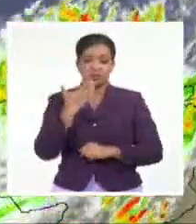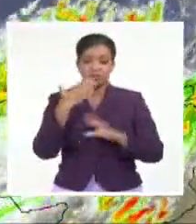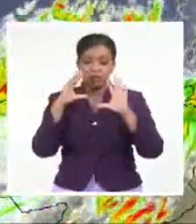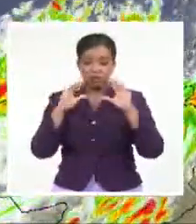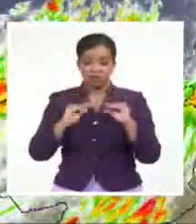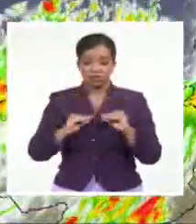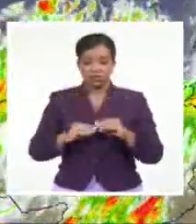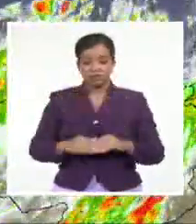feliz noche y hasta mañana.